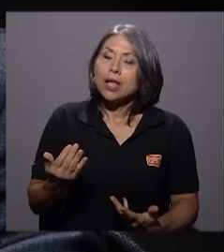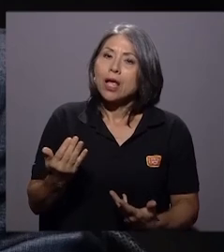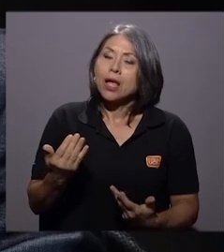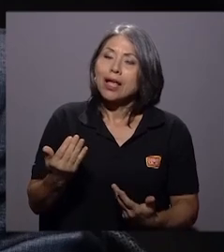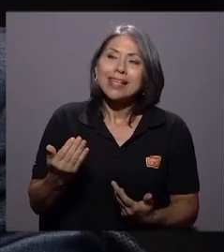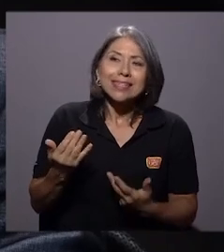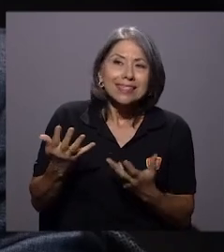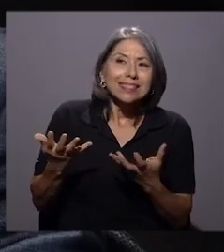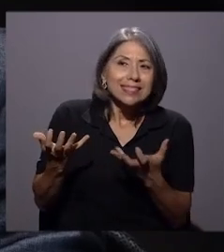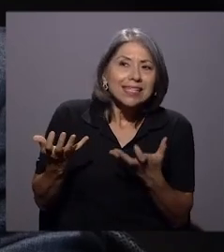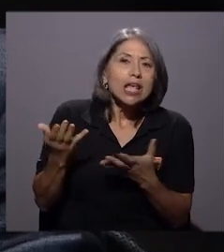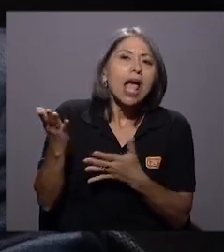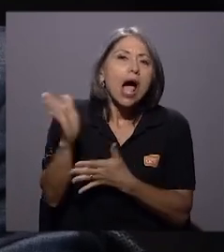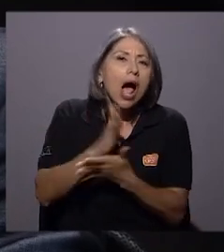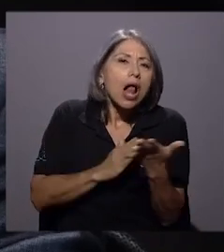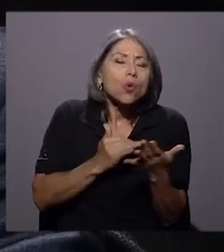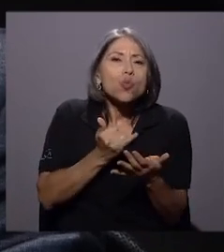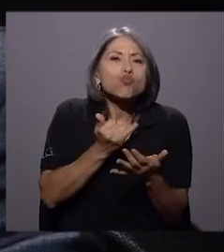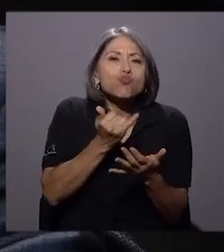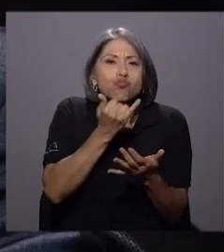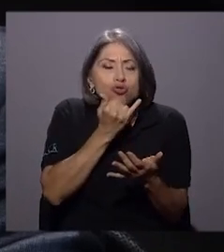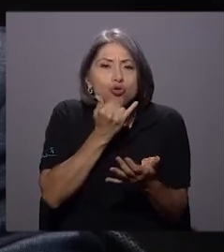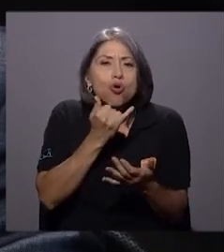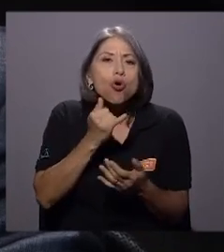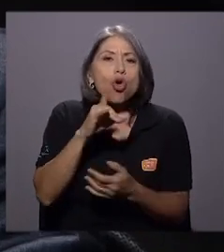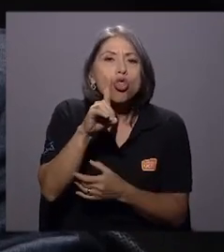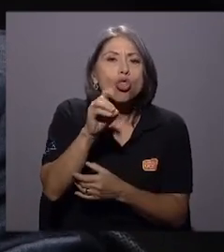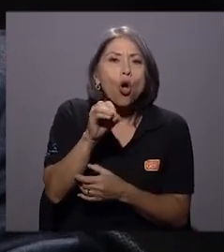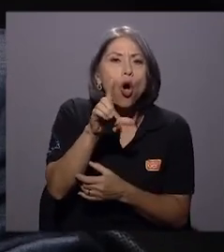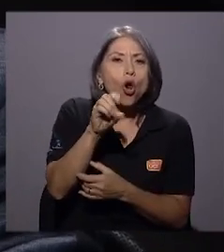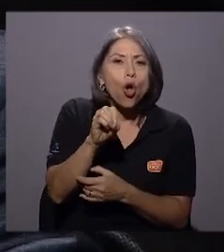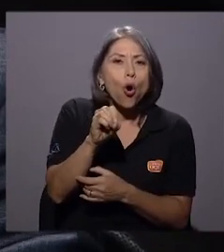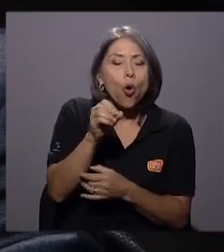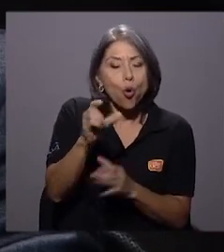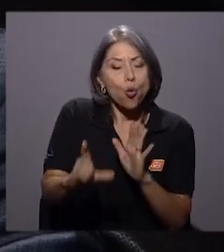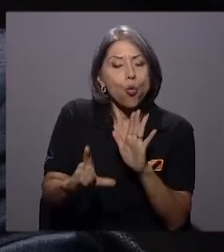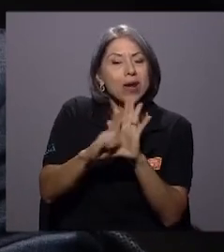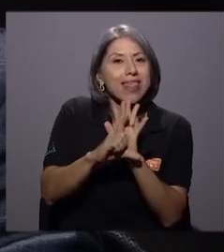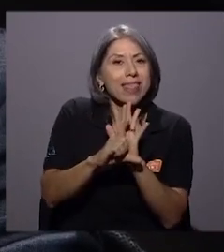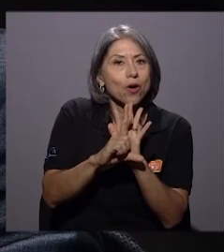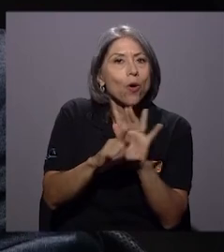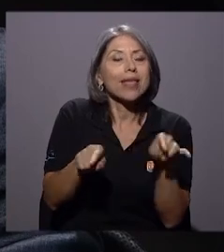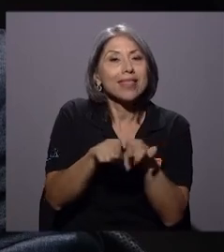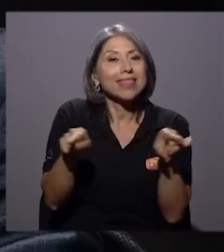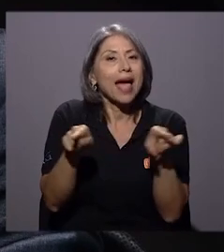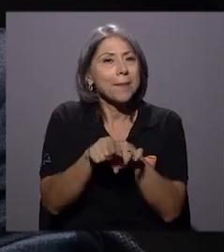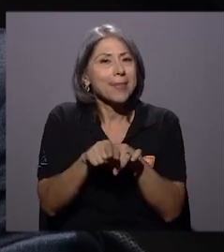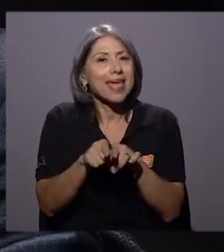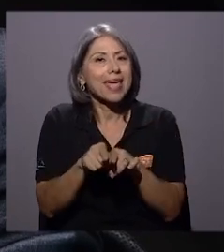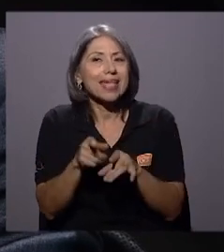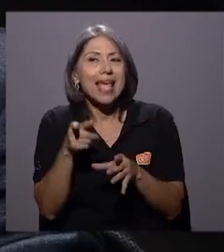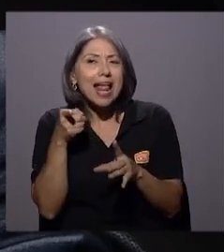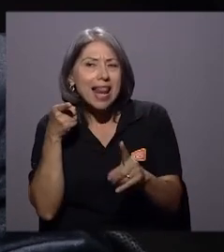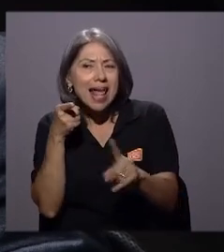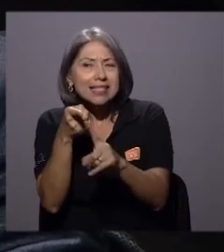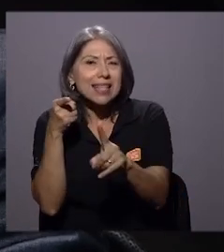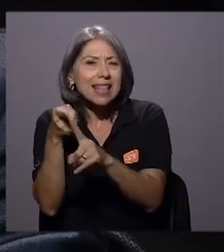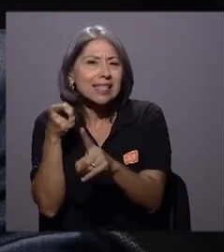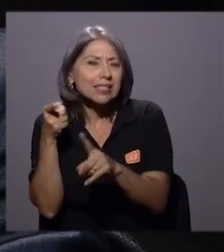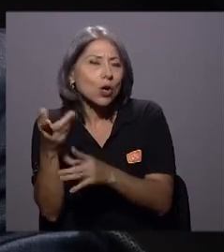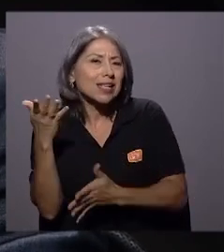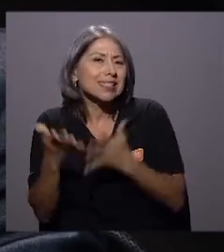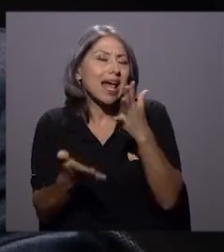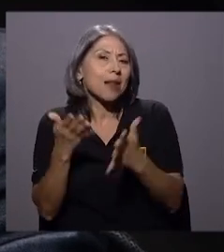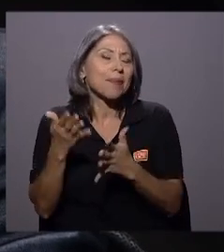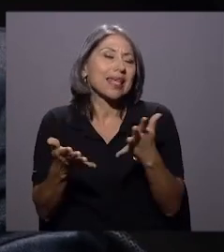jurídico y también me parece que hubo una extralimitación en las intenciones y en el cuadro de intenciones. No creo